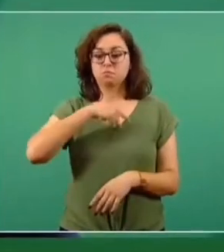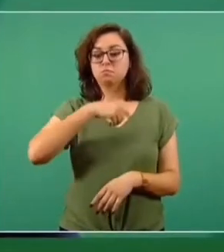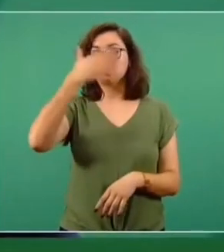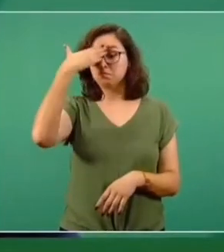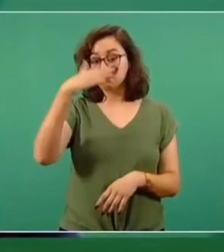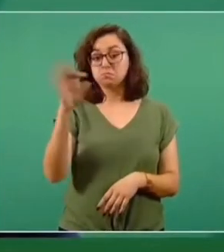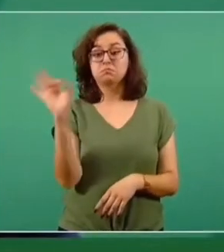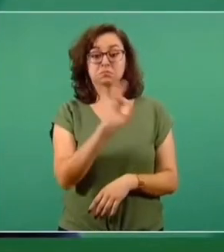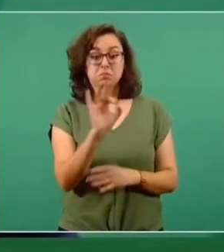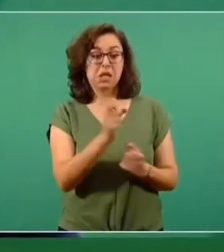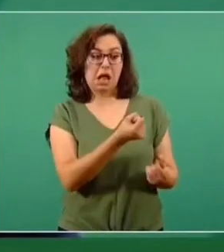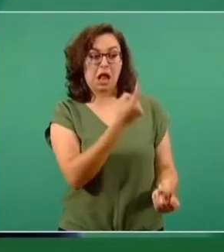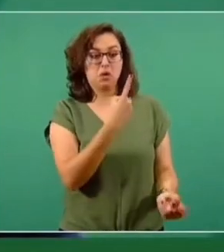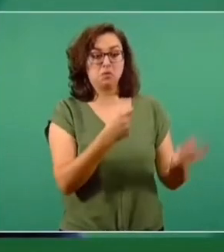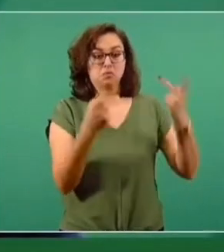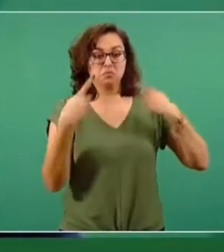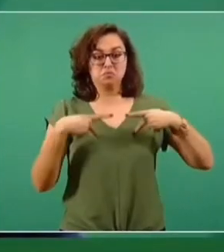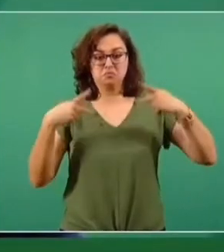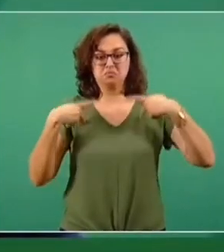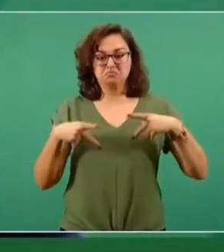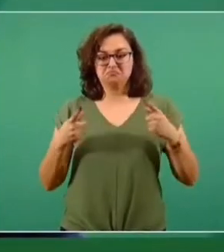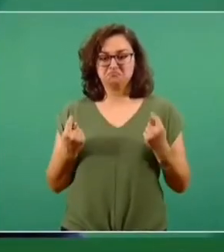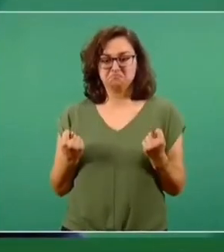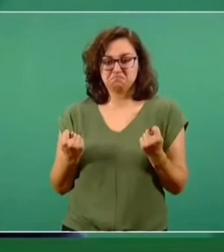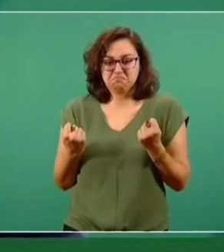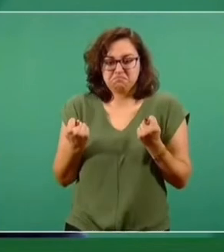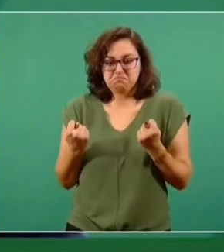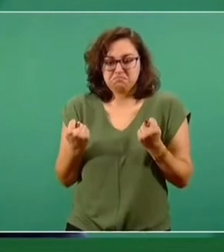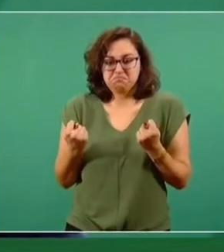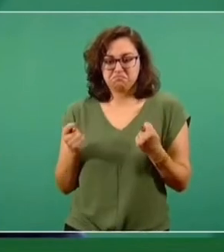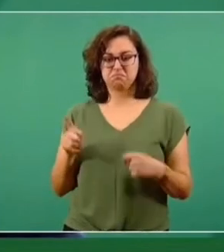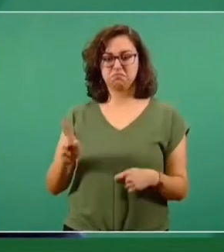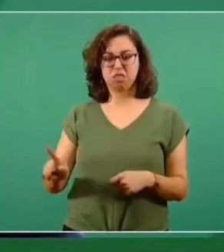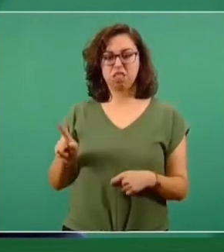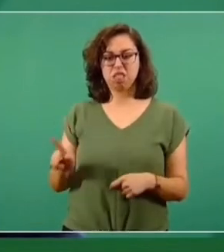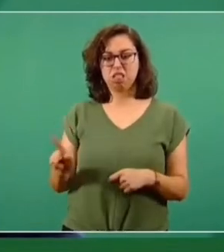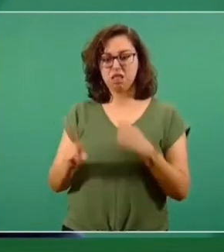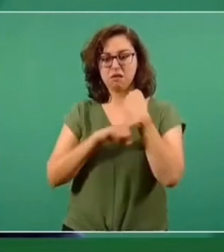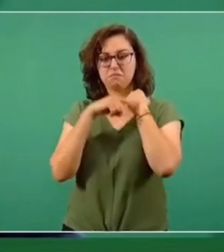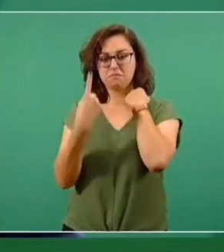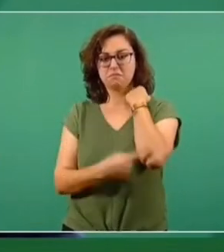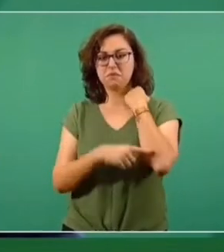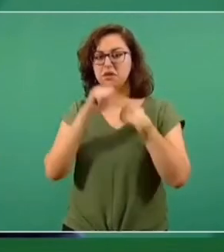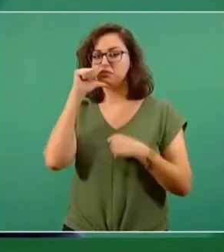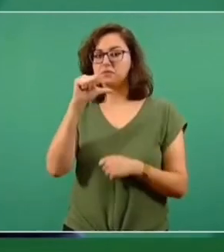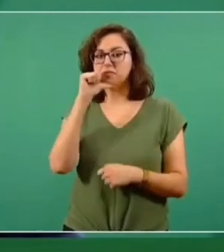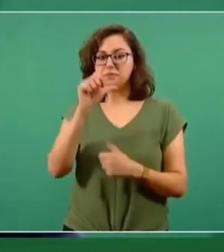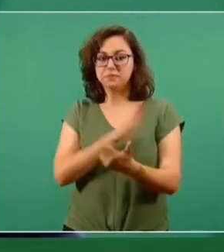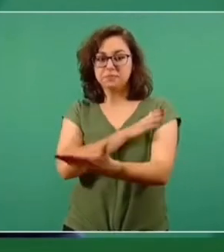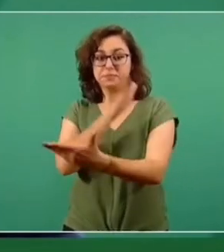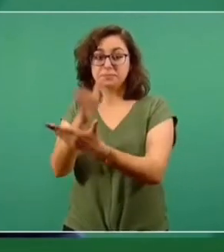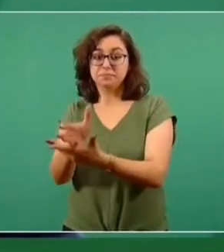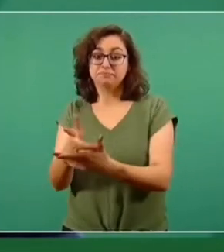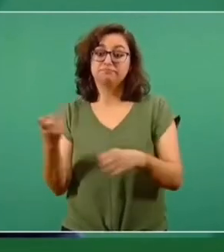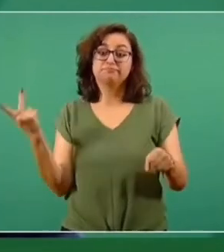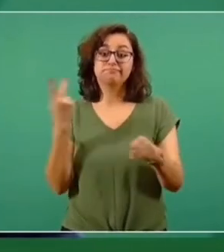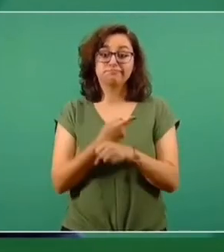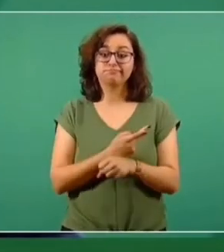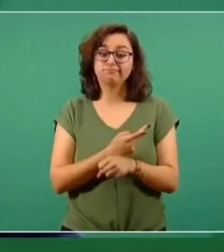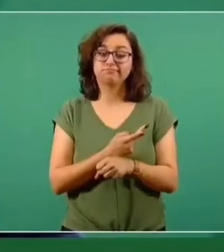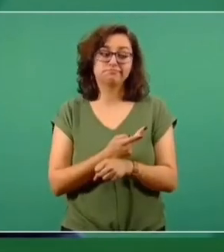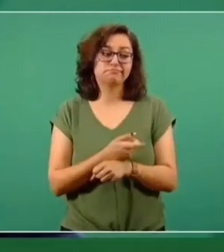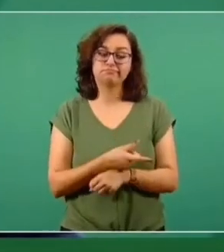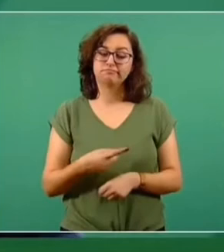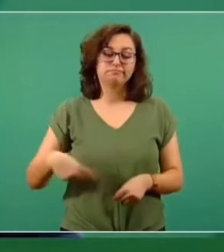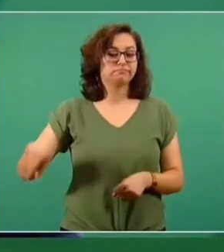posibilidad de acudir a los centros de vacunación, quien lo haga sin estar embarazada, pues desde luego estará cometiendo un